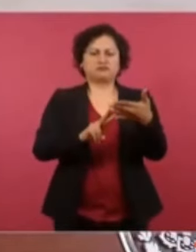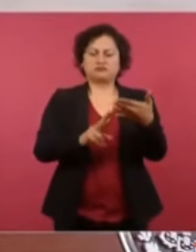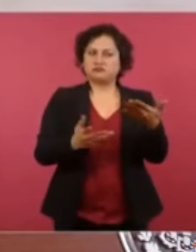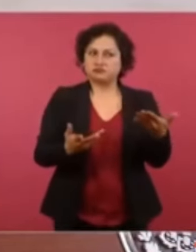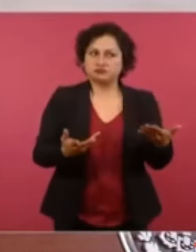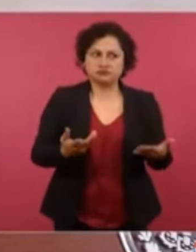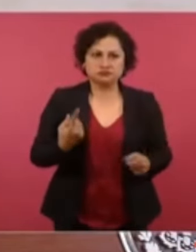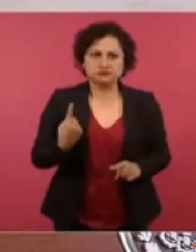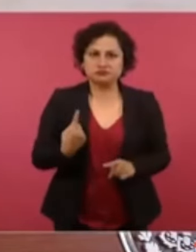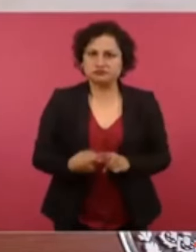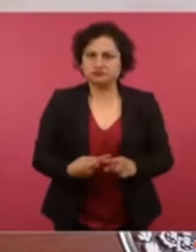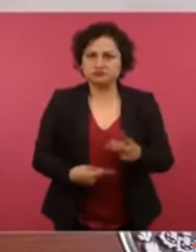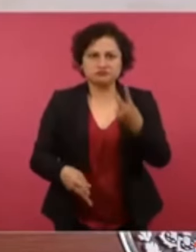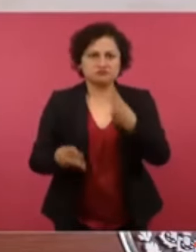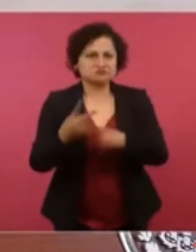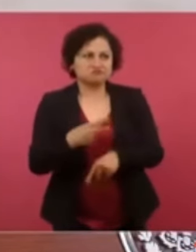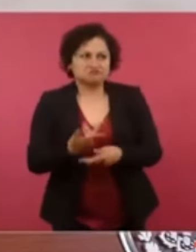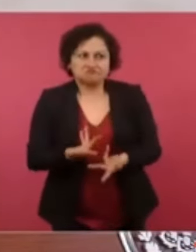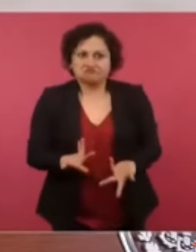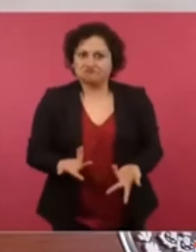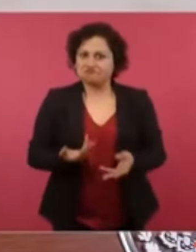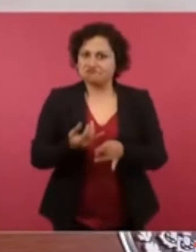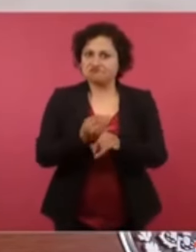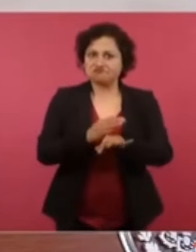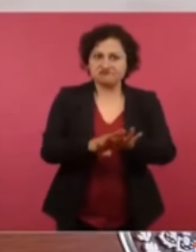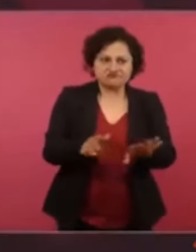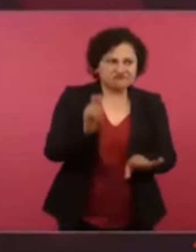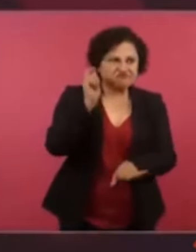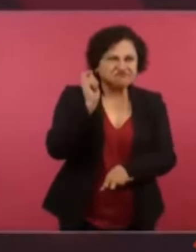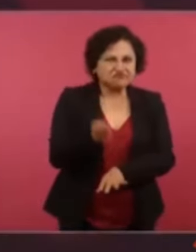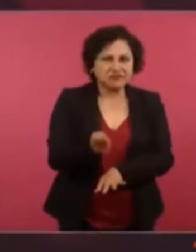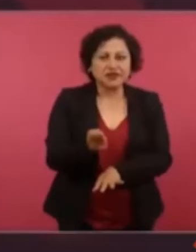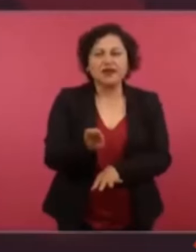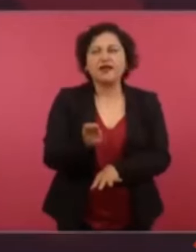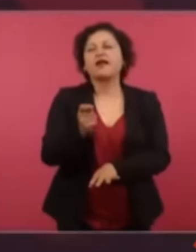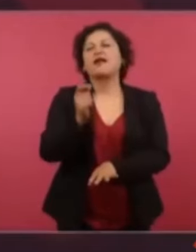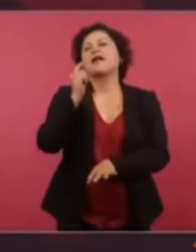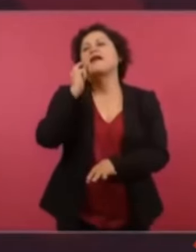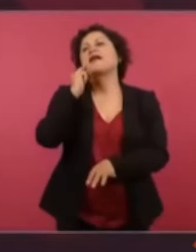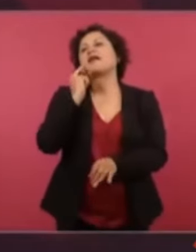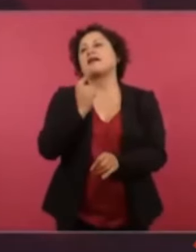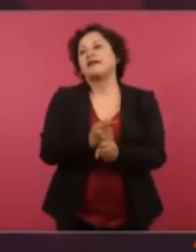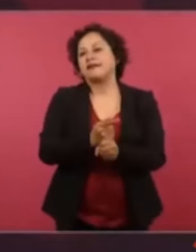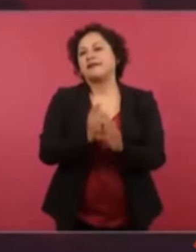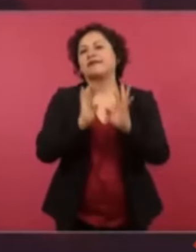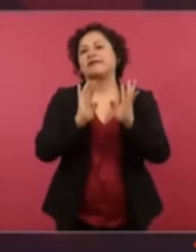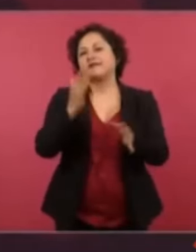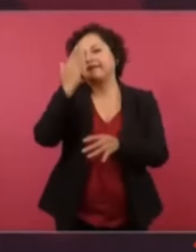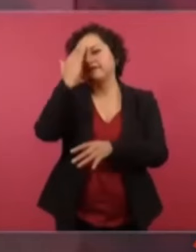Pues ya sabemos, son informes de la DEA,